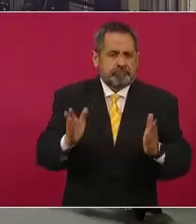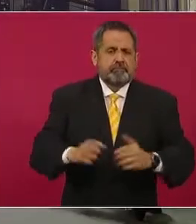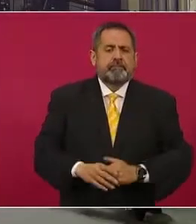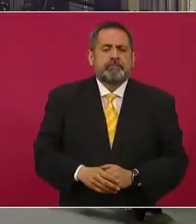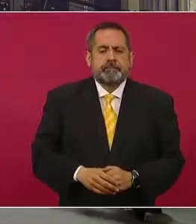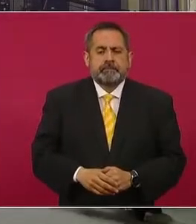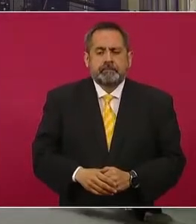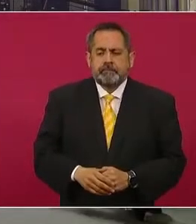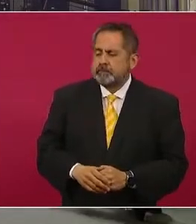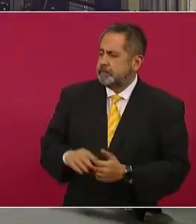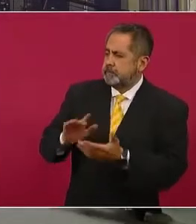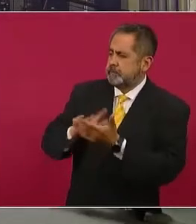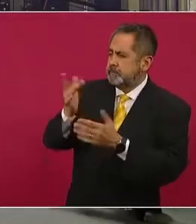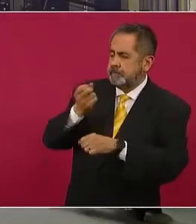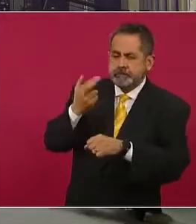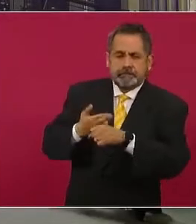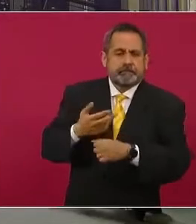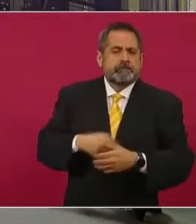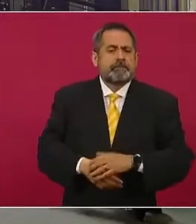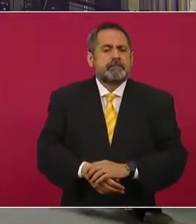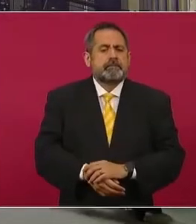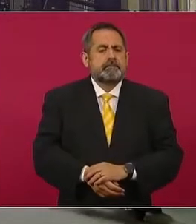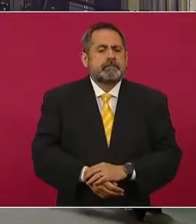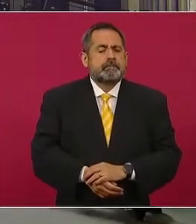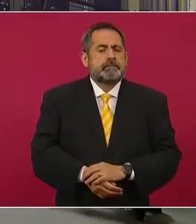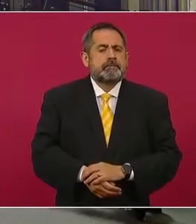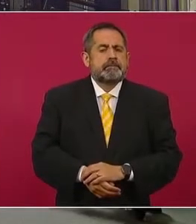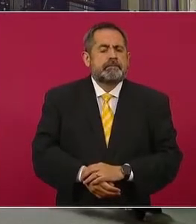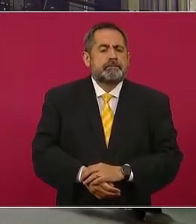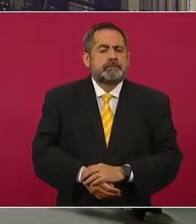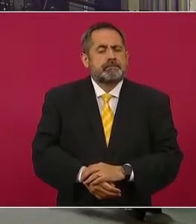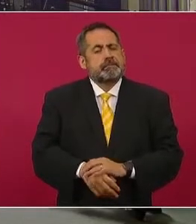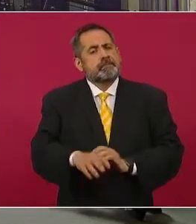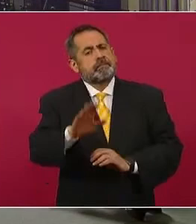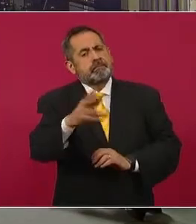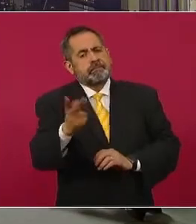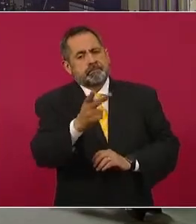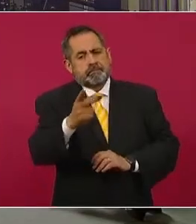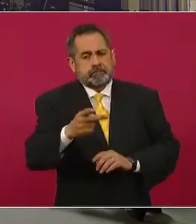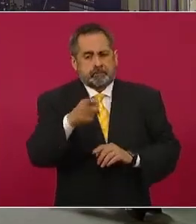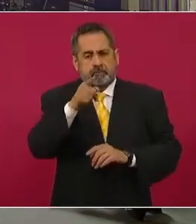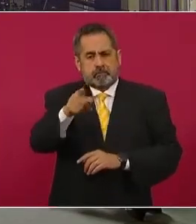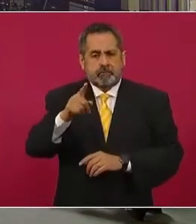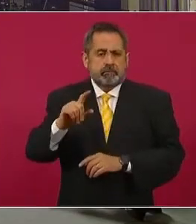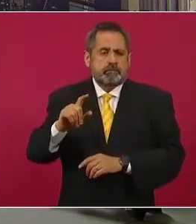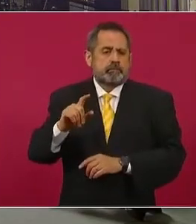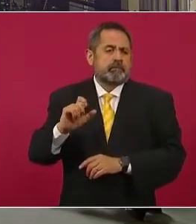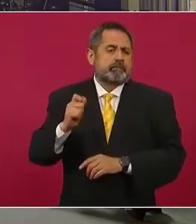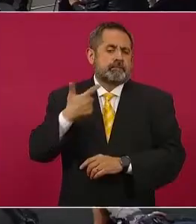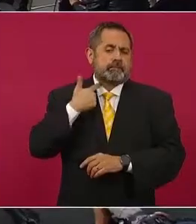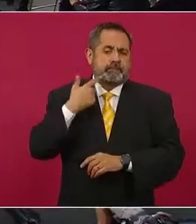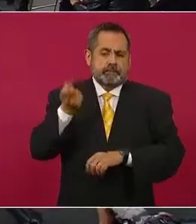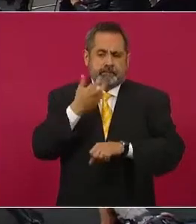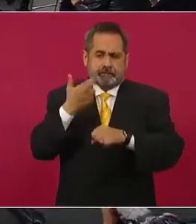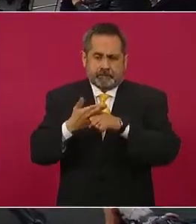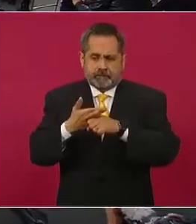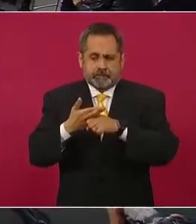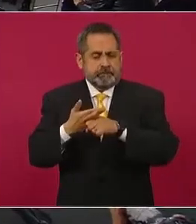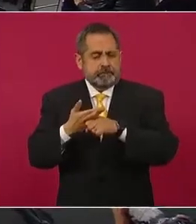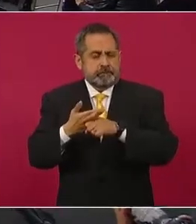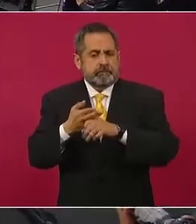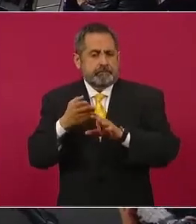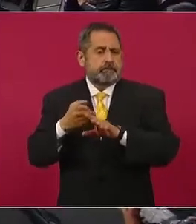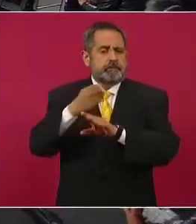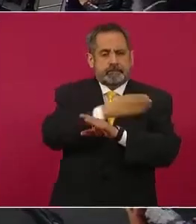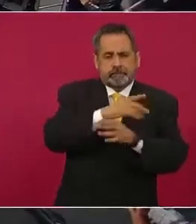Muchas gracias, secretario. Y ahora tengo entendido que antes de que usted fuera secretario de Gobernación en el Estado de Tabasco, se